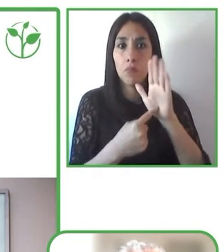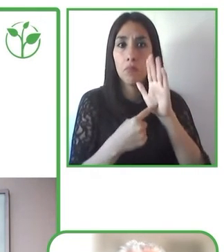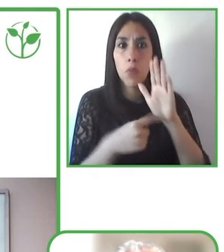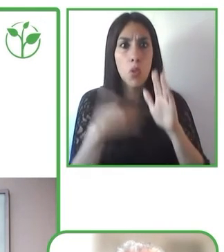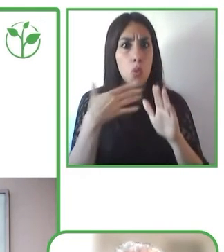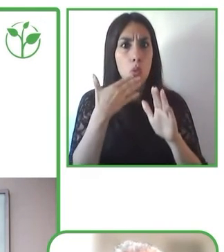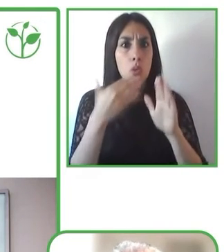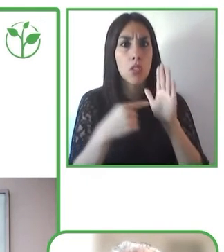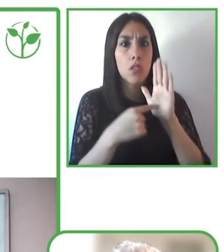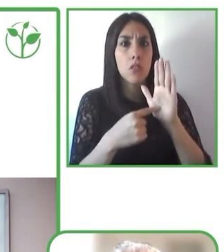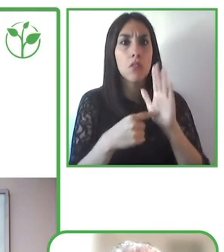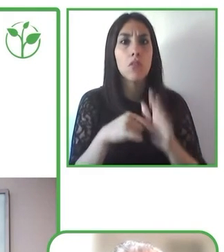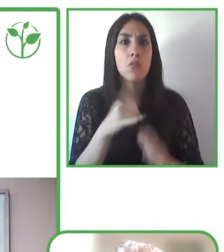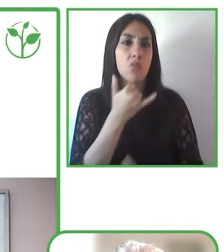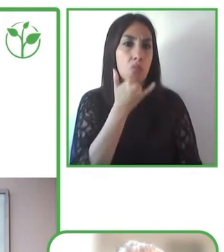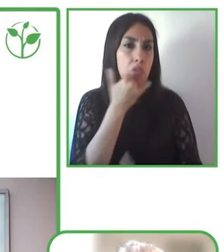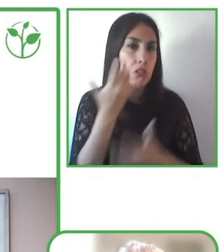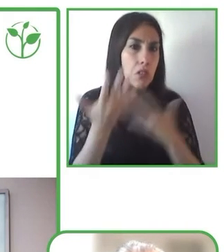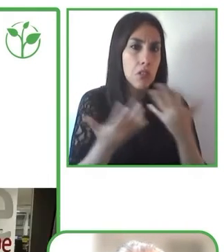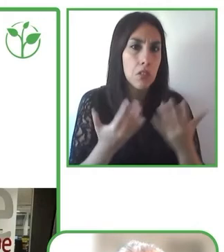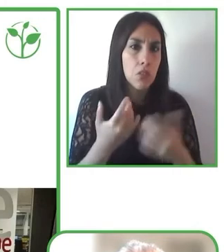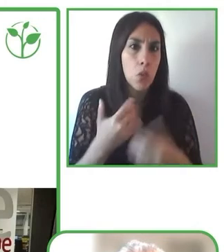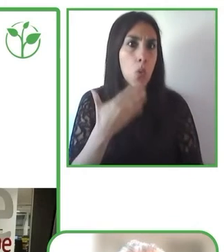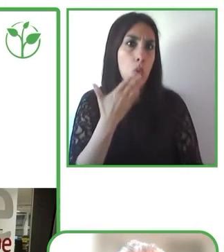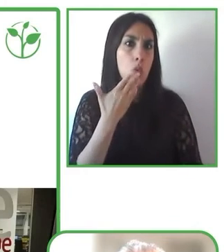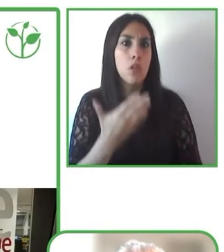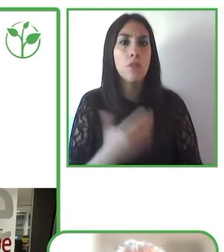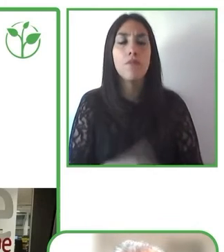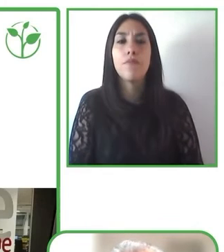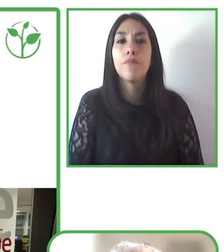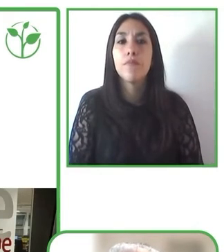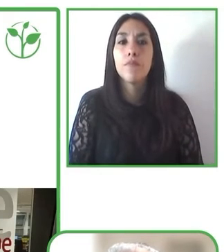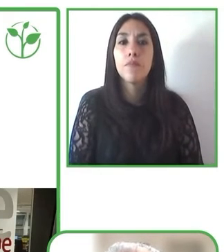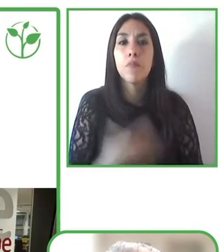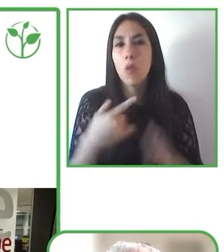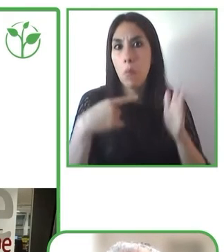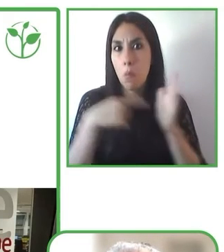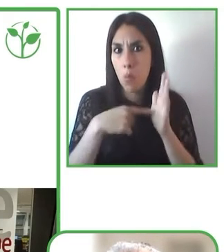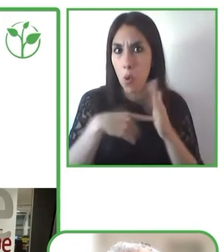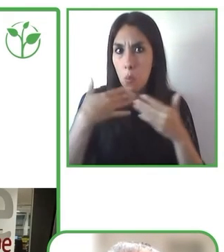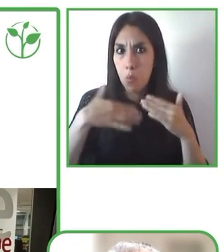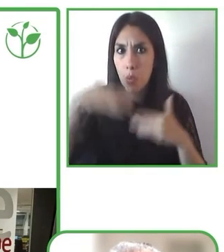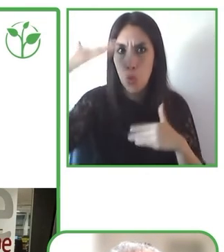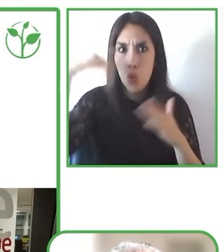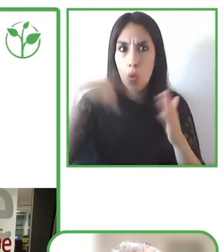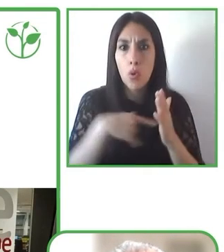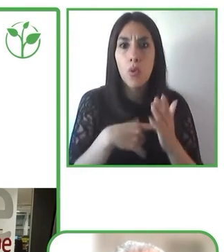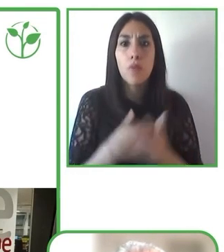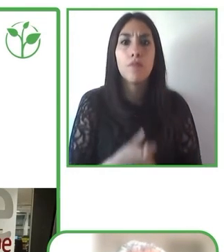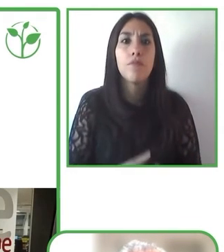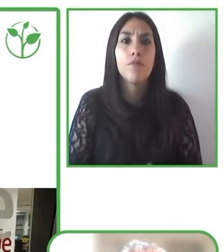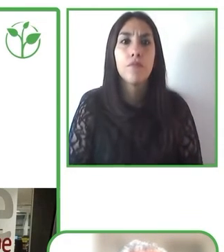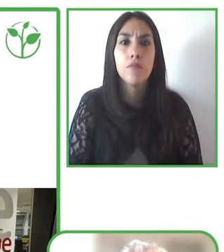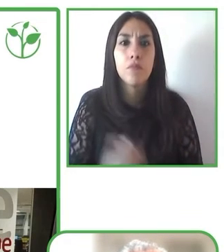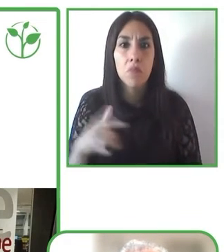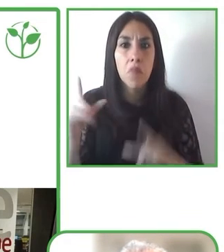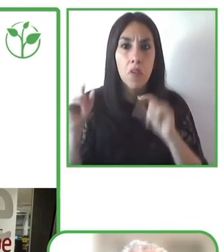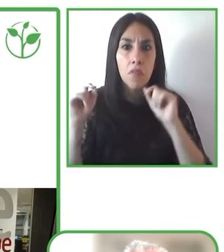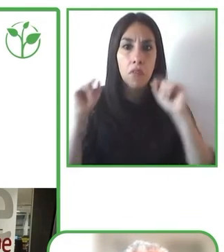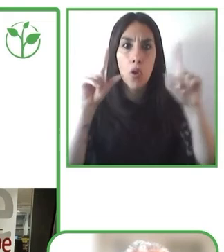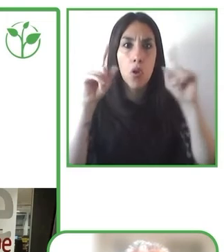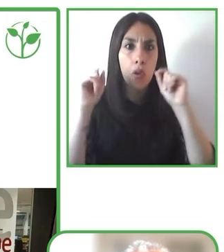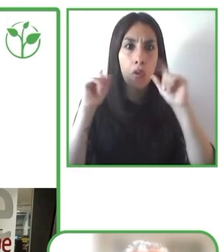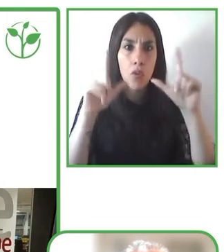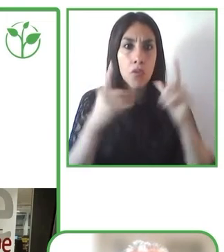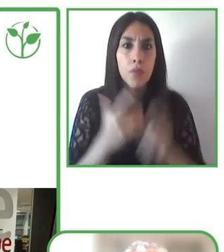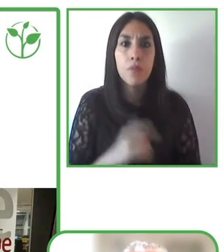60 televisiones locales se redifunde de todo el país y no nos hemos querido parar aquí y ya desde